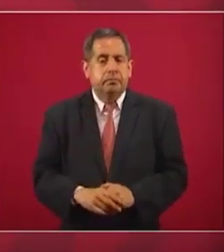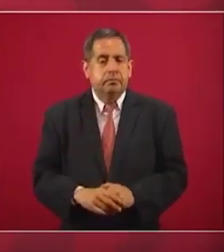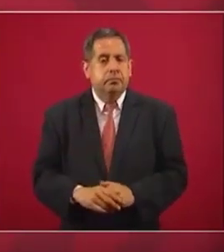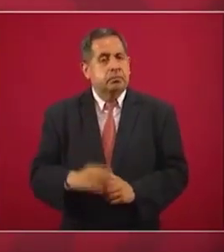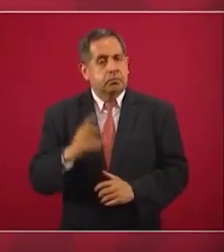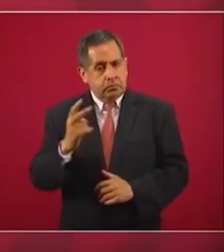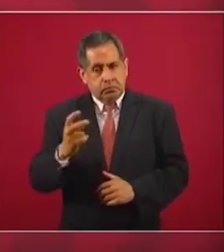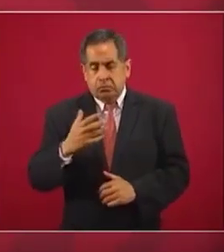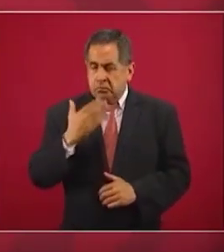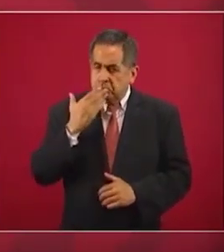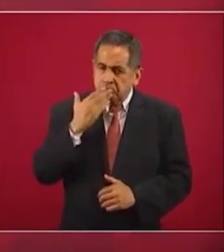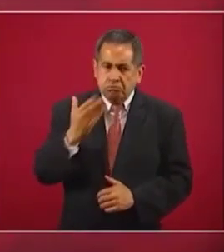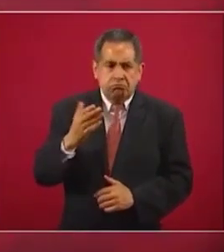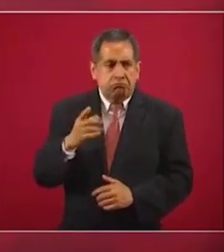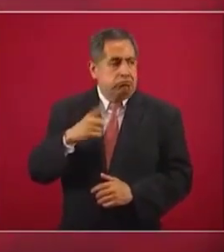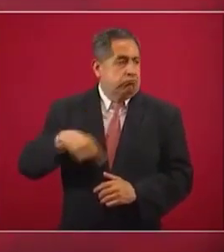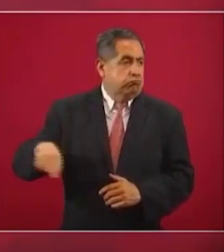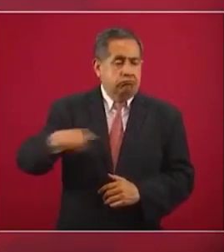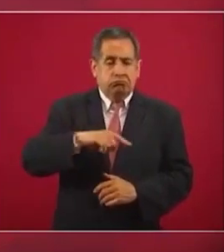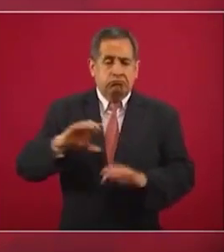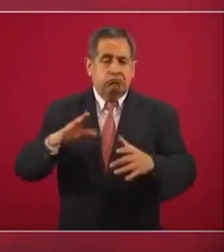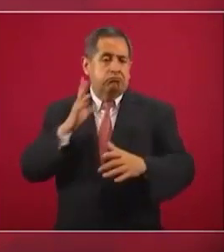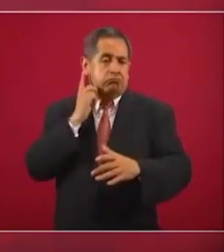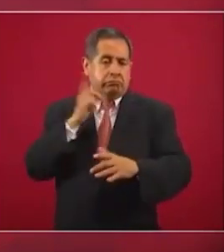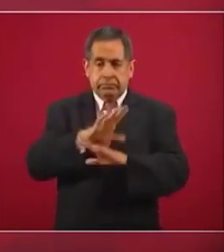que se haya llegado a un acuerdo